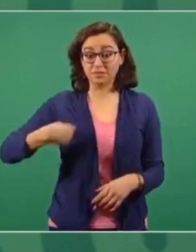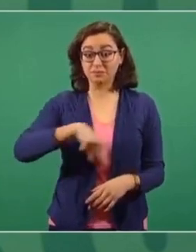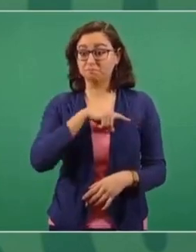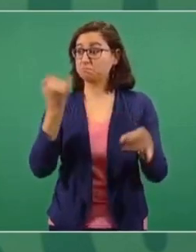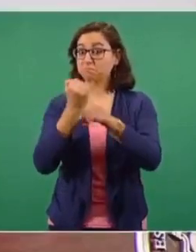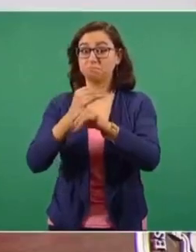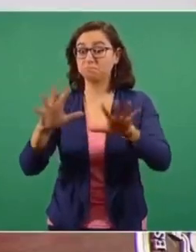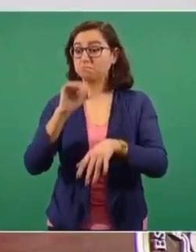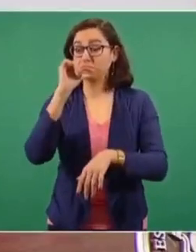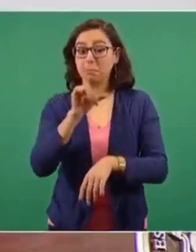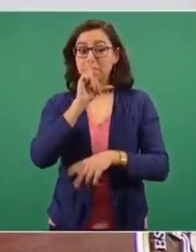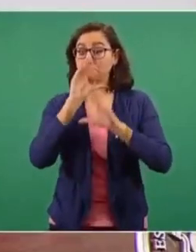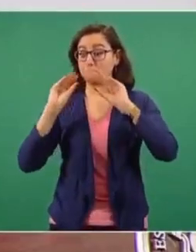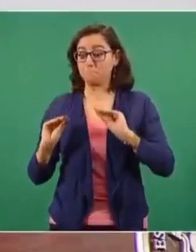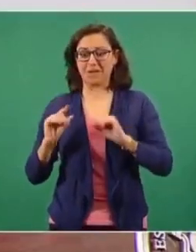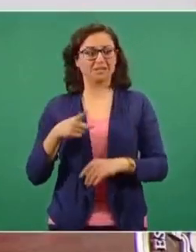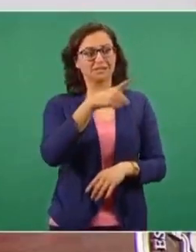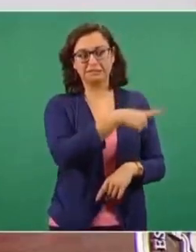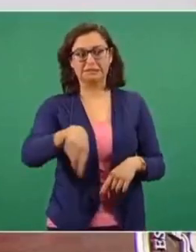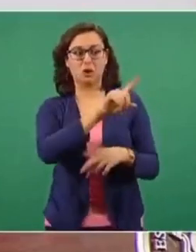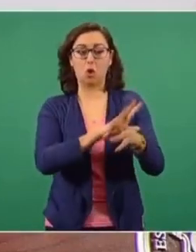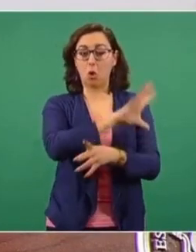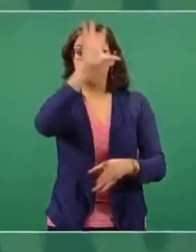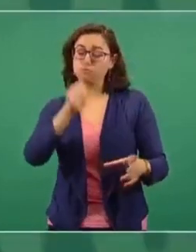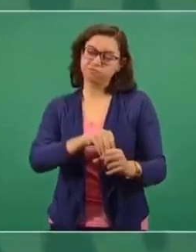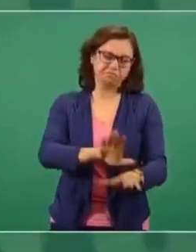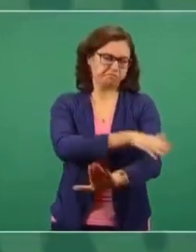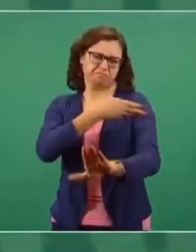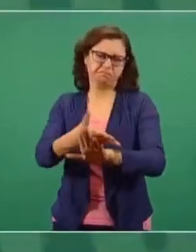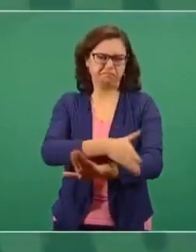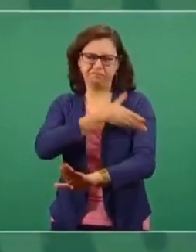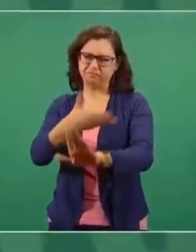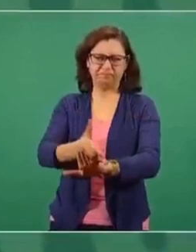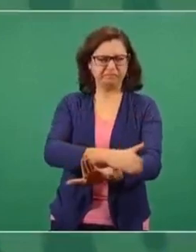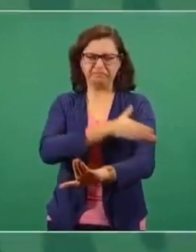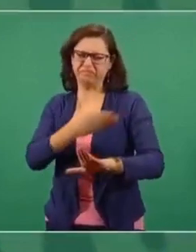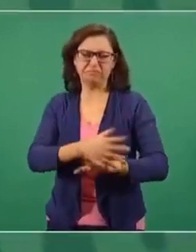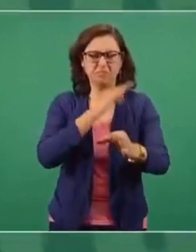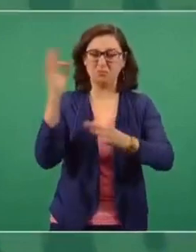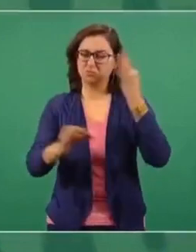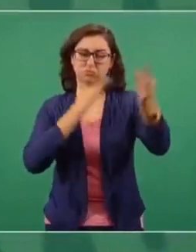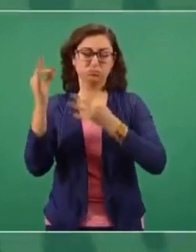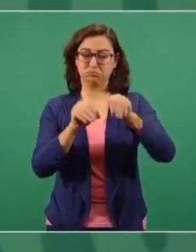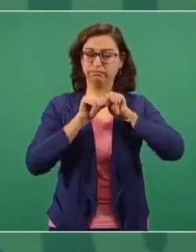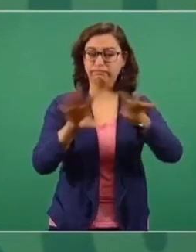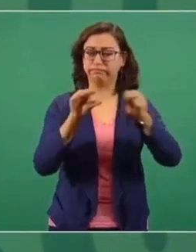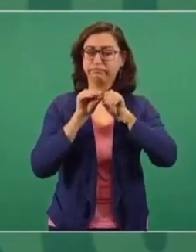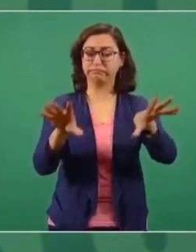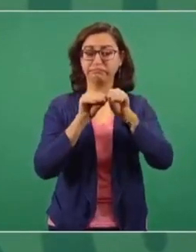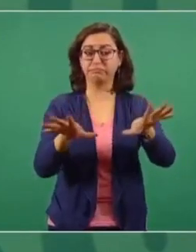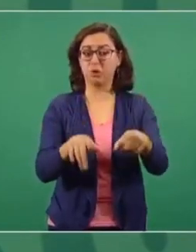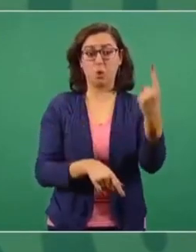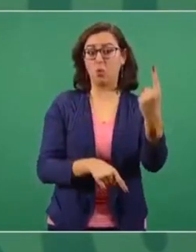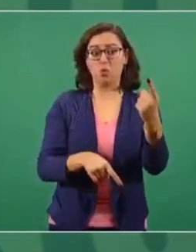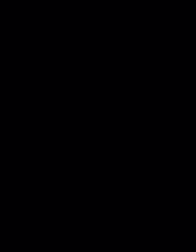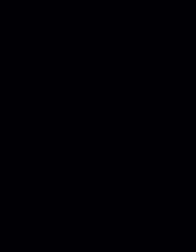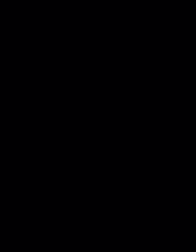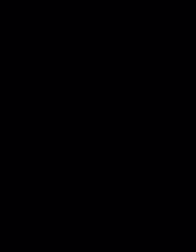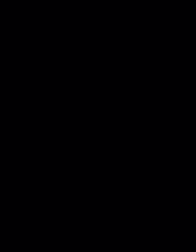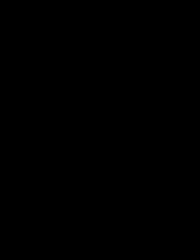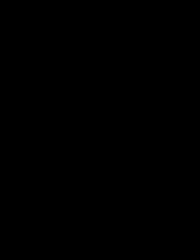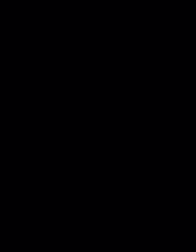nos cercan y toda la campaña sería lo único que prevaleciera.